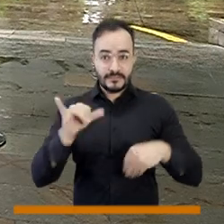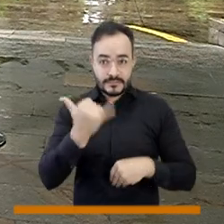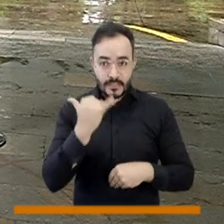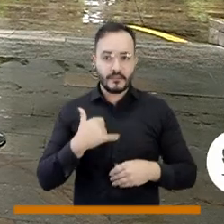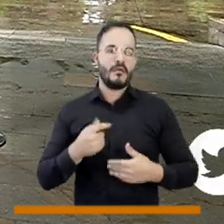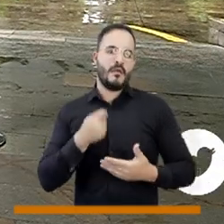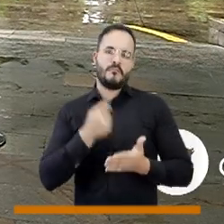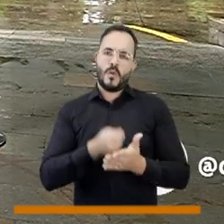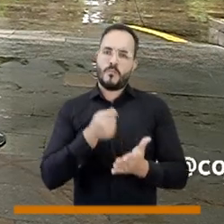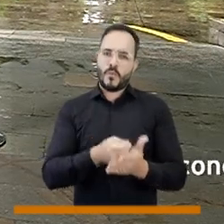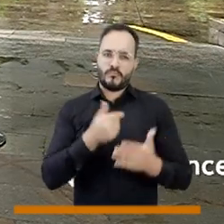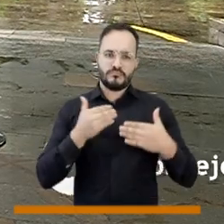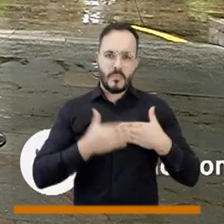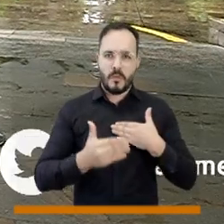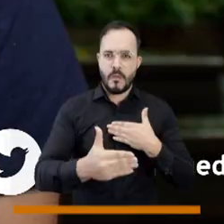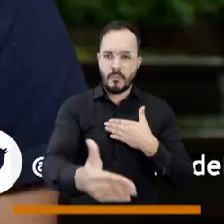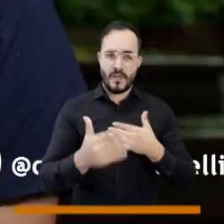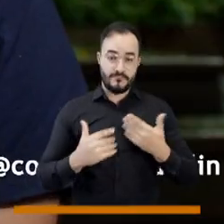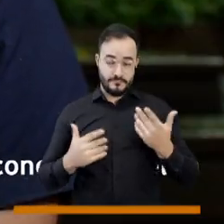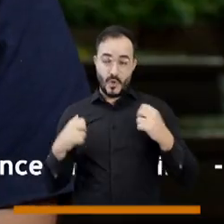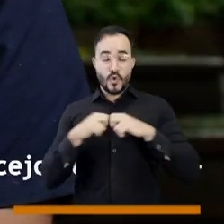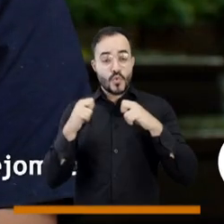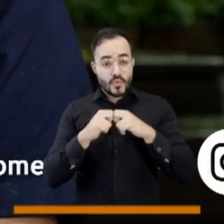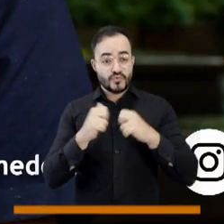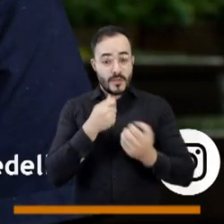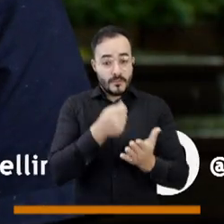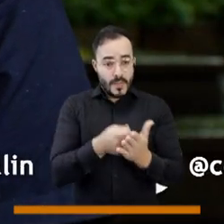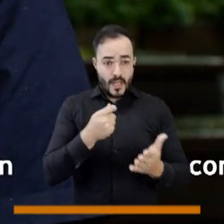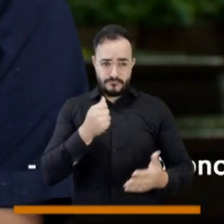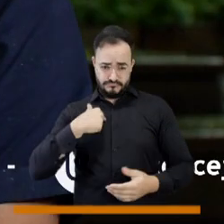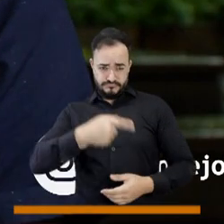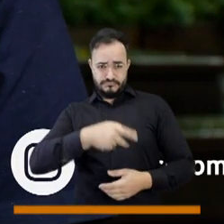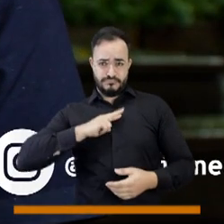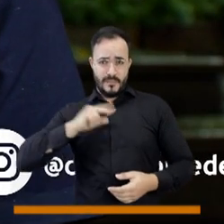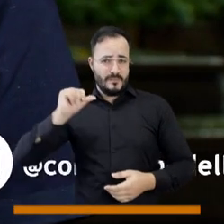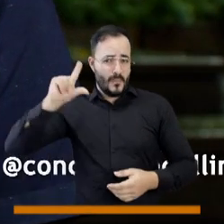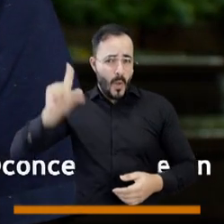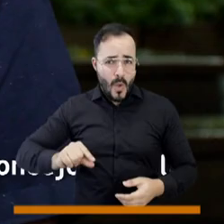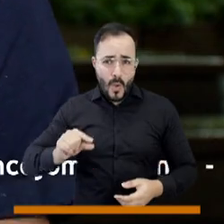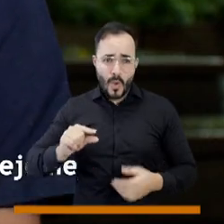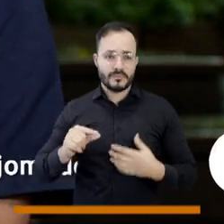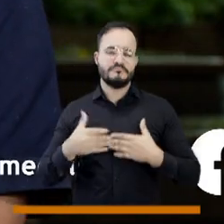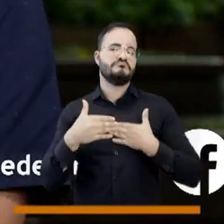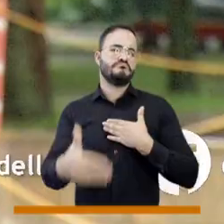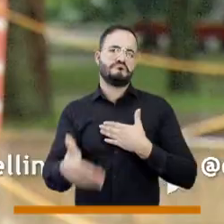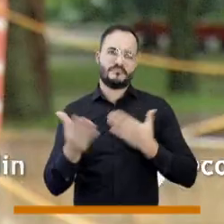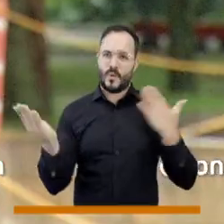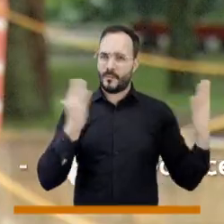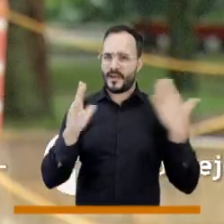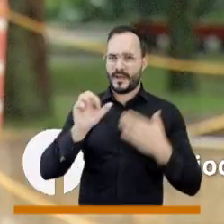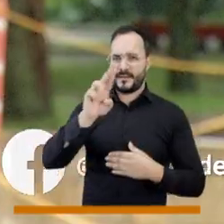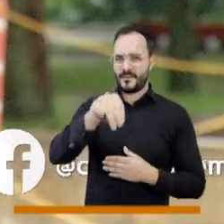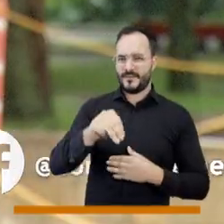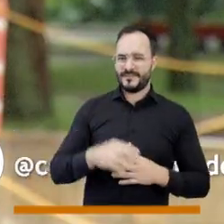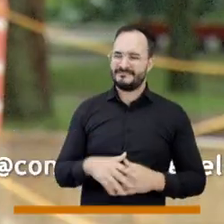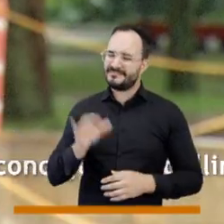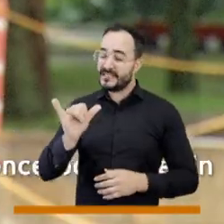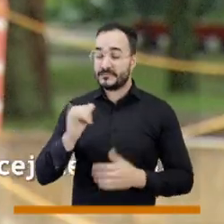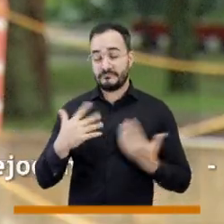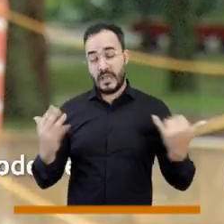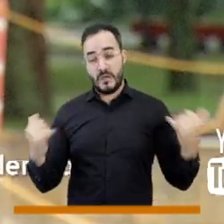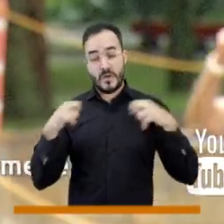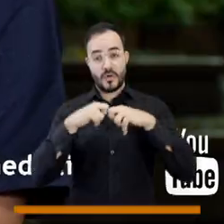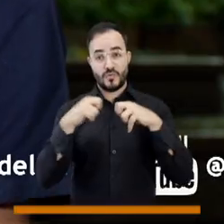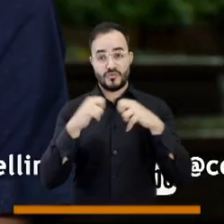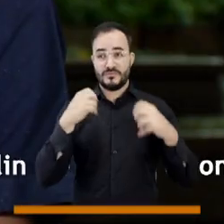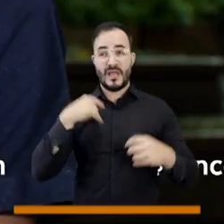y usted lo que hace es que nos compre energía a nosotros a un precio más barato al que se lo compren empresas públicas de Medellín, entonces el tema solar hoy